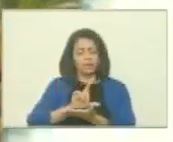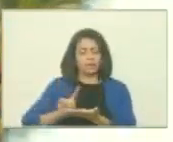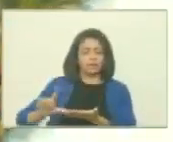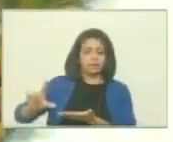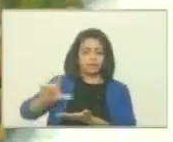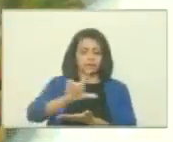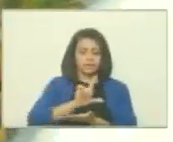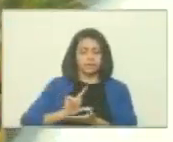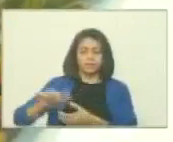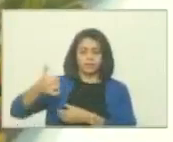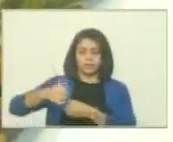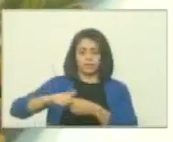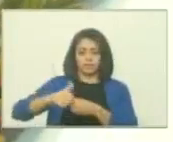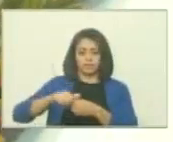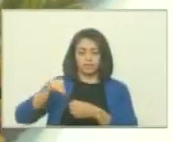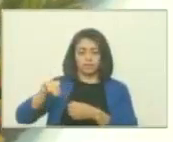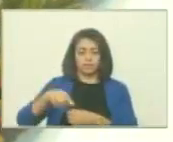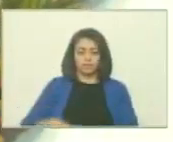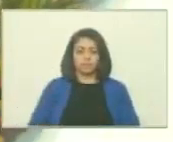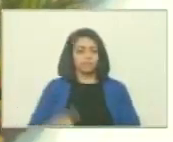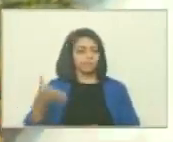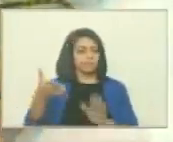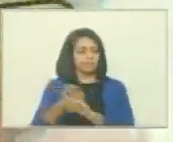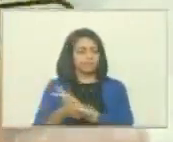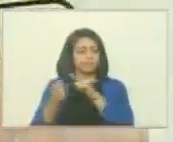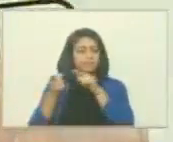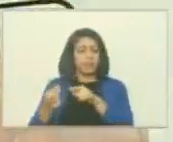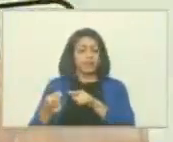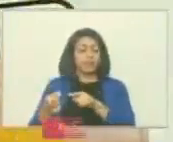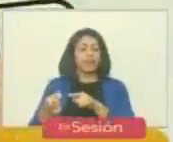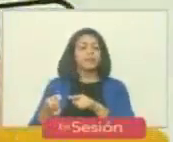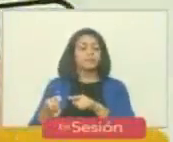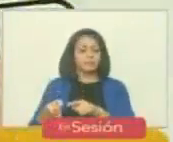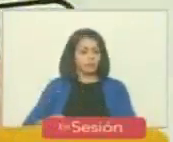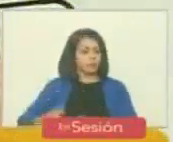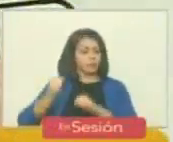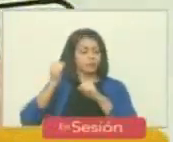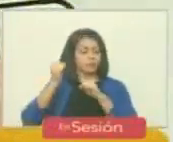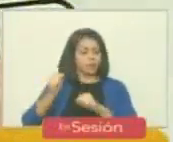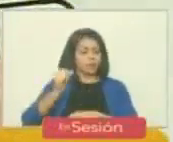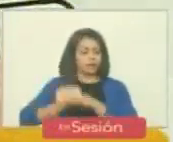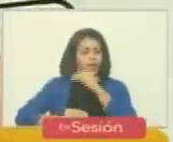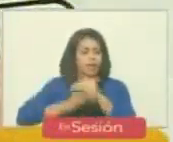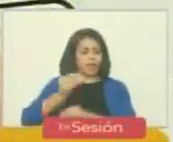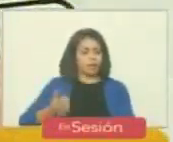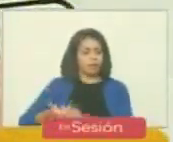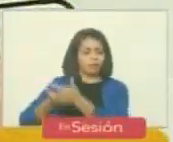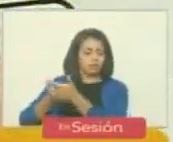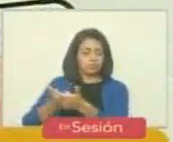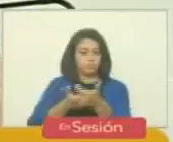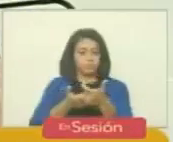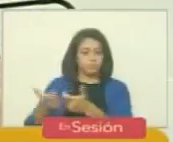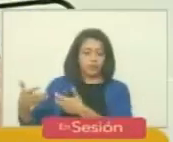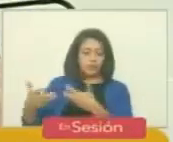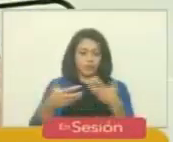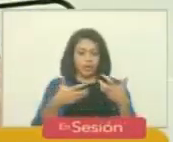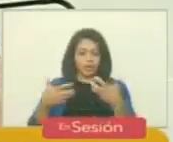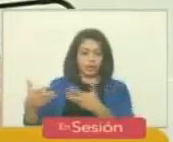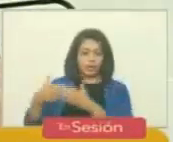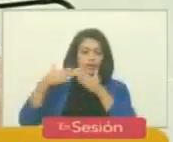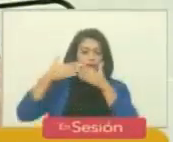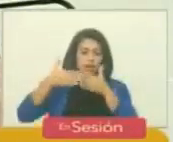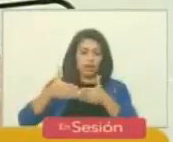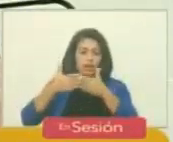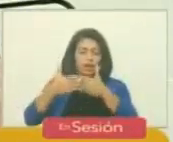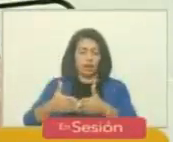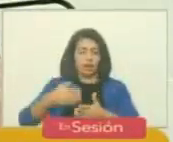las aguas del lago de Maracaibo. Me refiero a la epopeya, al hecho de armas de la batalla naval del lago de